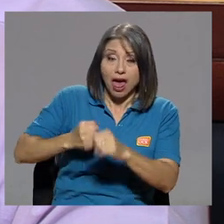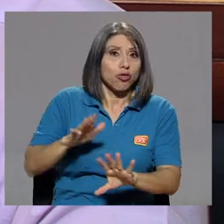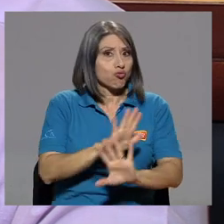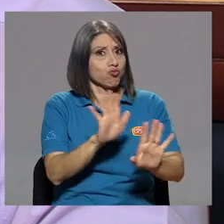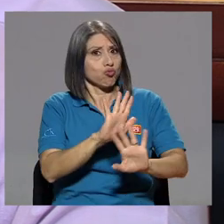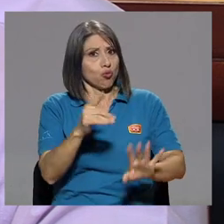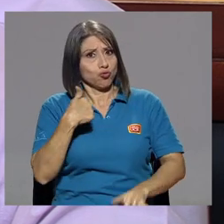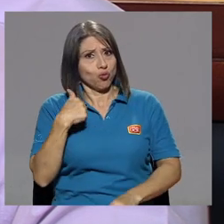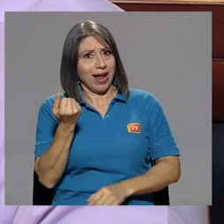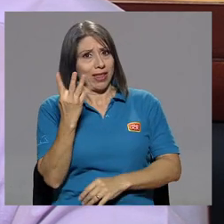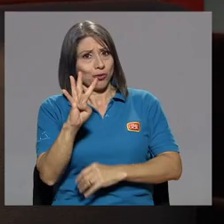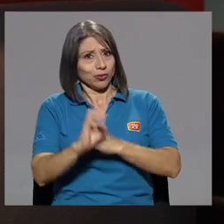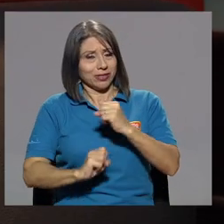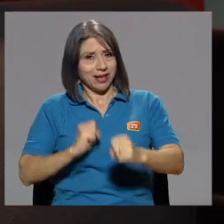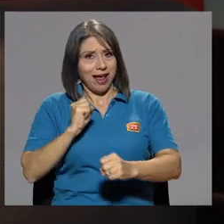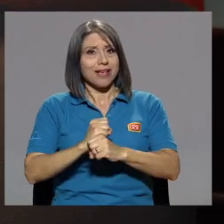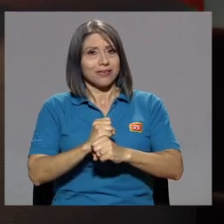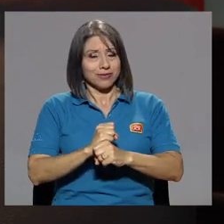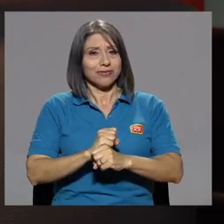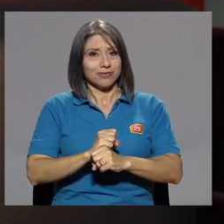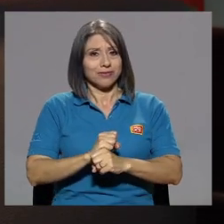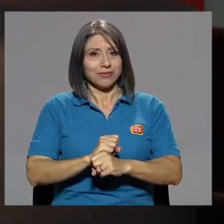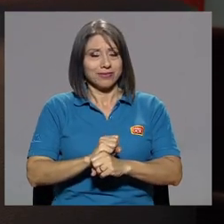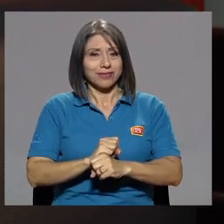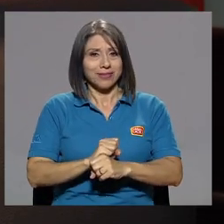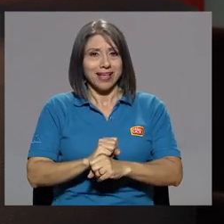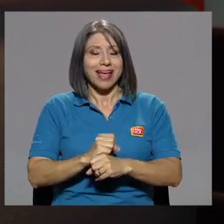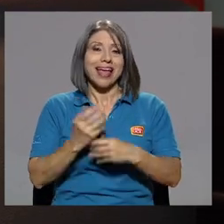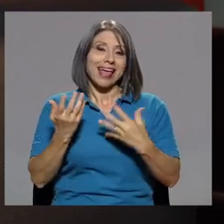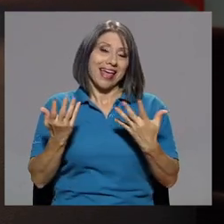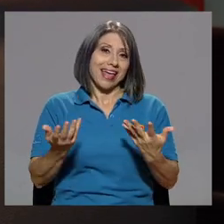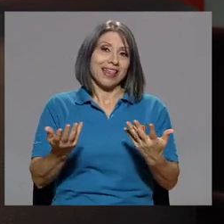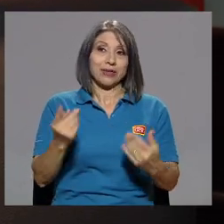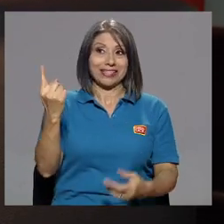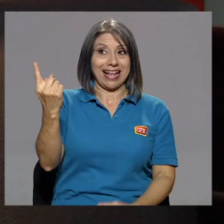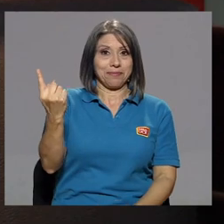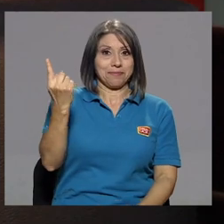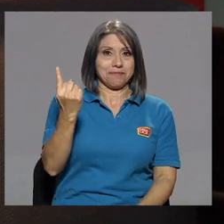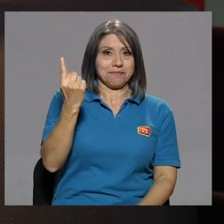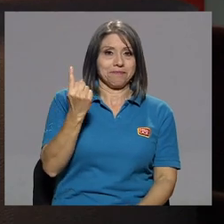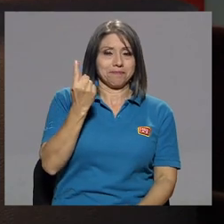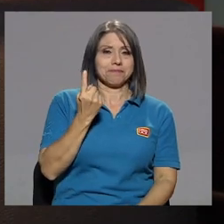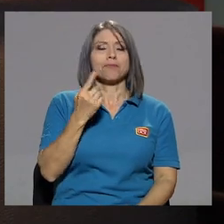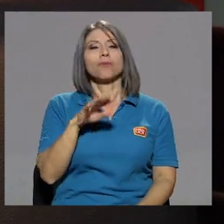14 tenía. Y entonces, me dice,